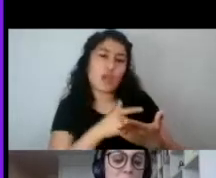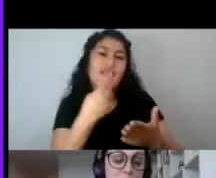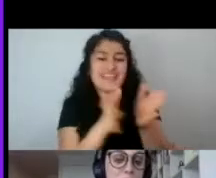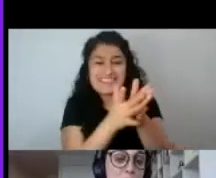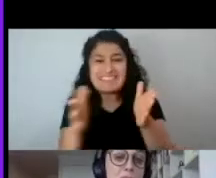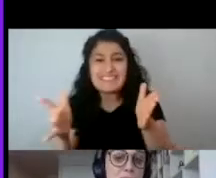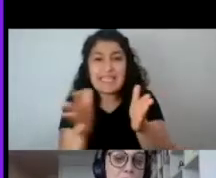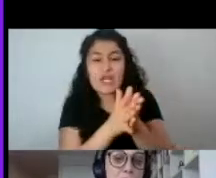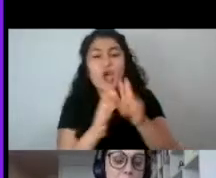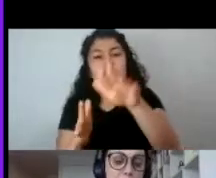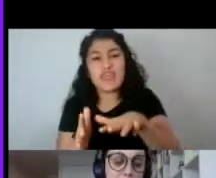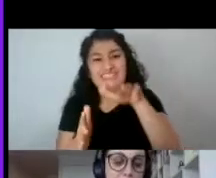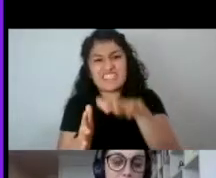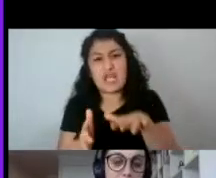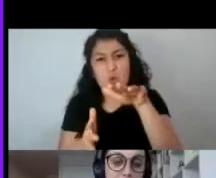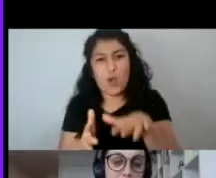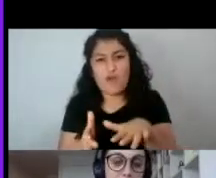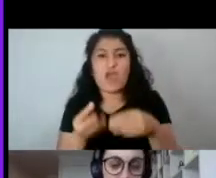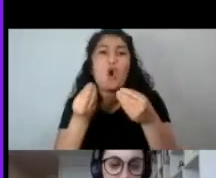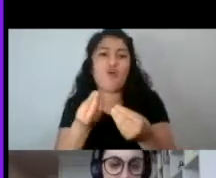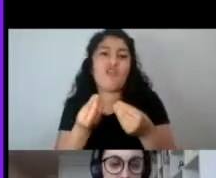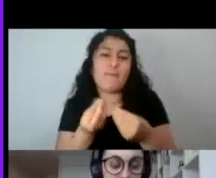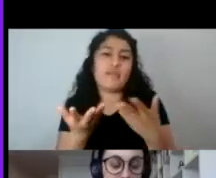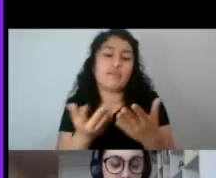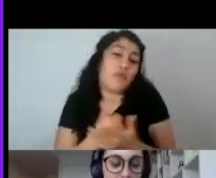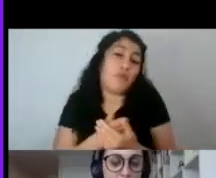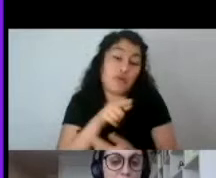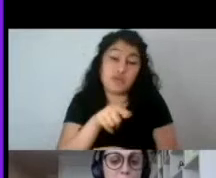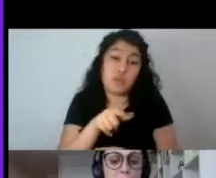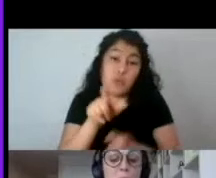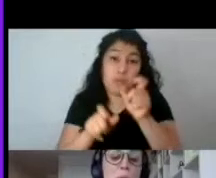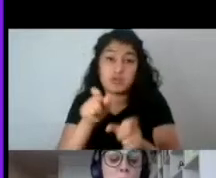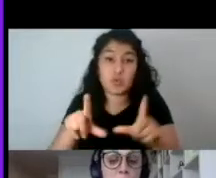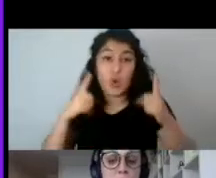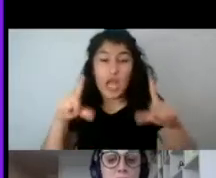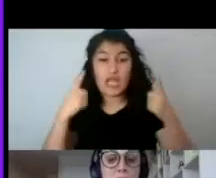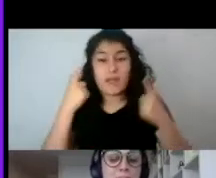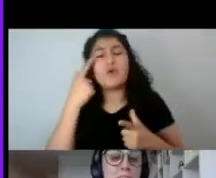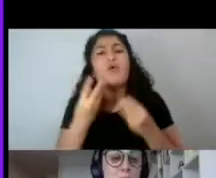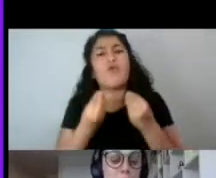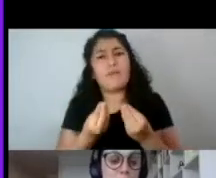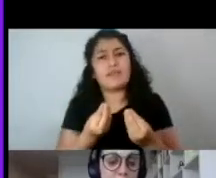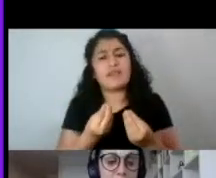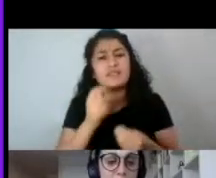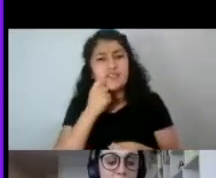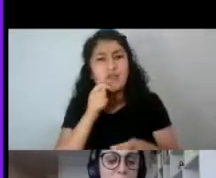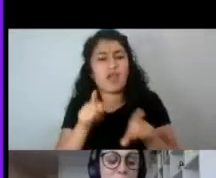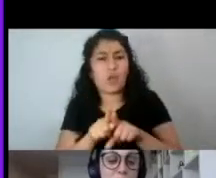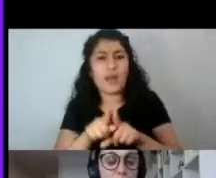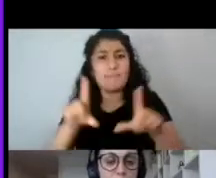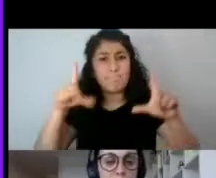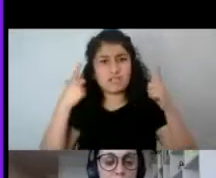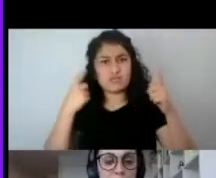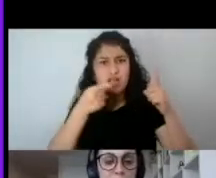claramente no le iban a dar voces a estos personajes. Pero tampoco podemos decir que darle voz a este personaje de